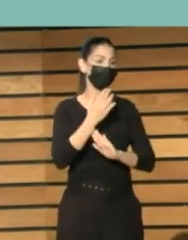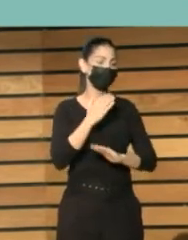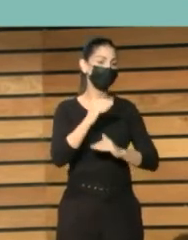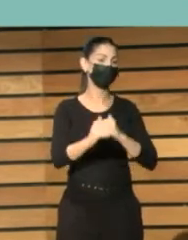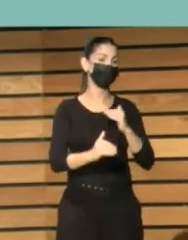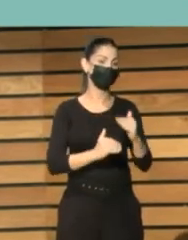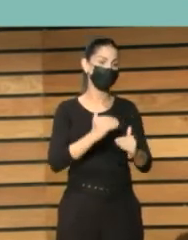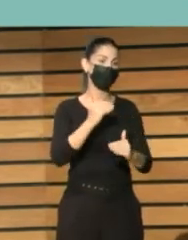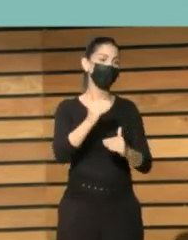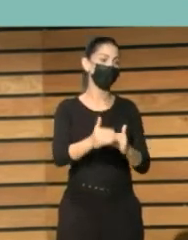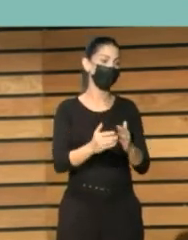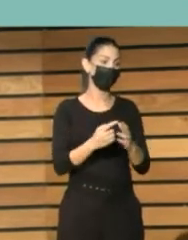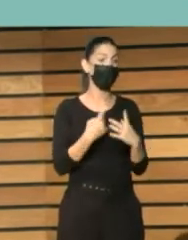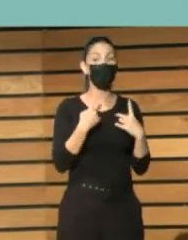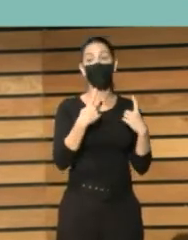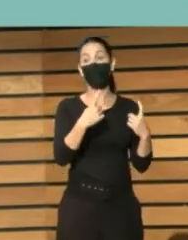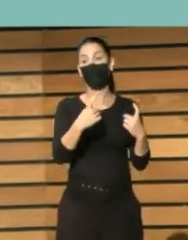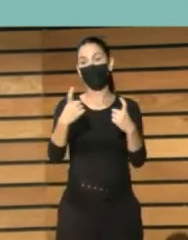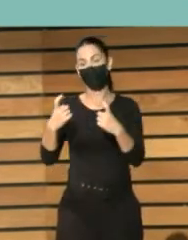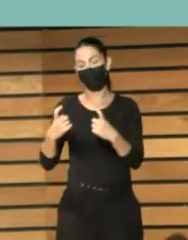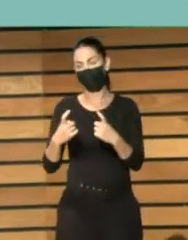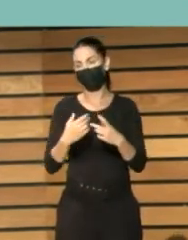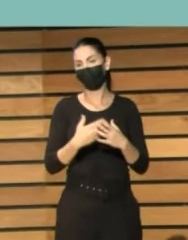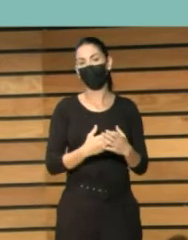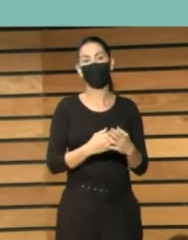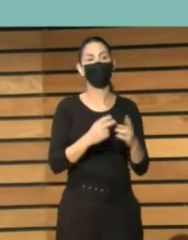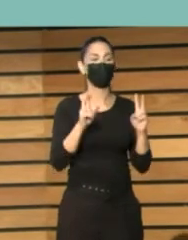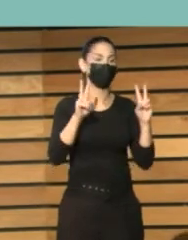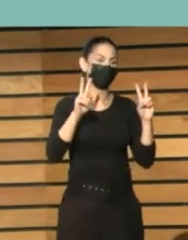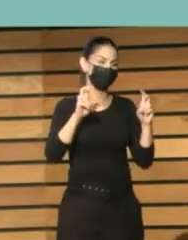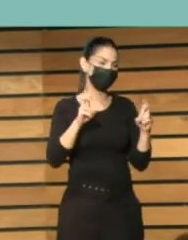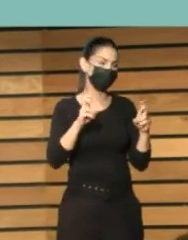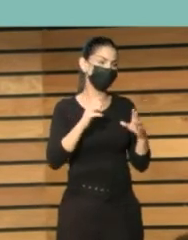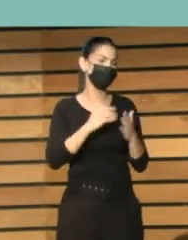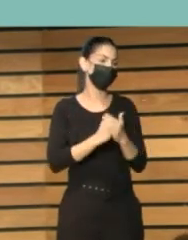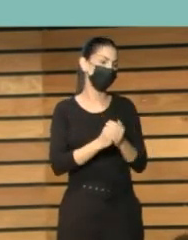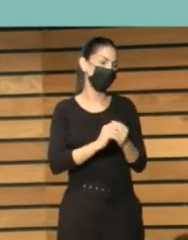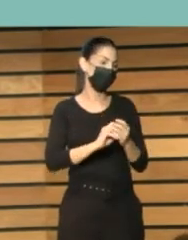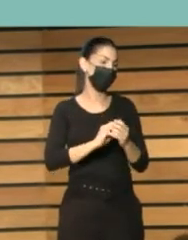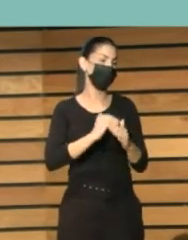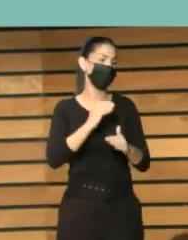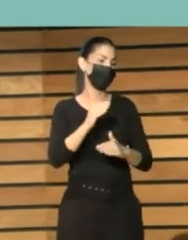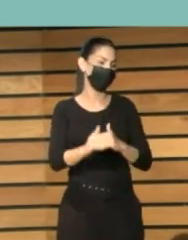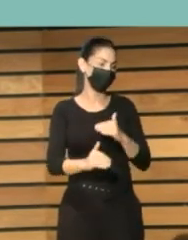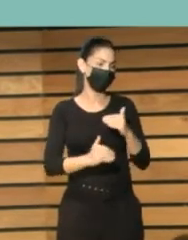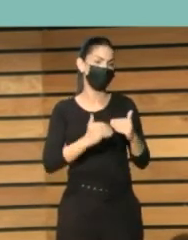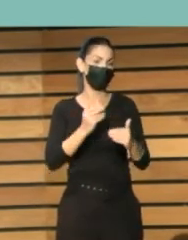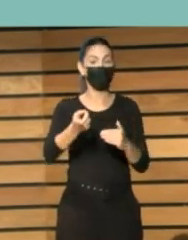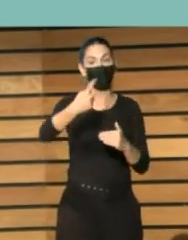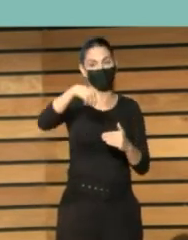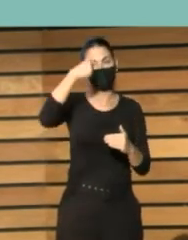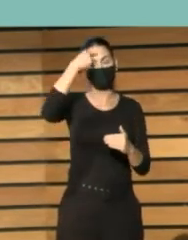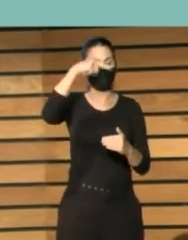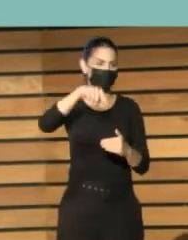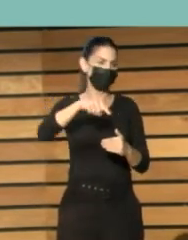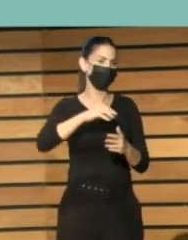hay que realizar procedimientos administrativos farragosos, lentos, que muchos de vosotros habréis sufrido.